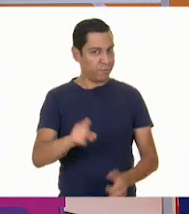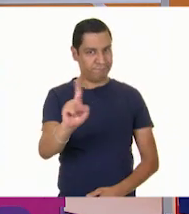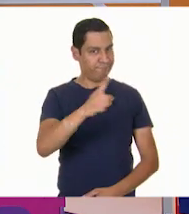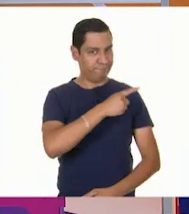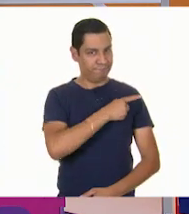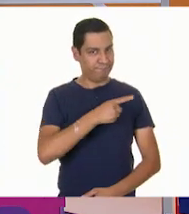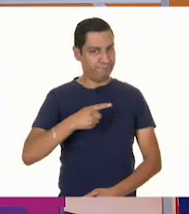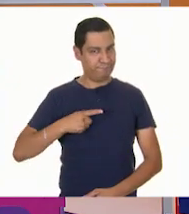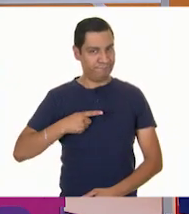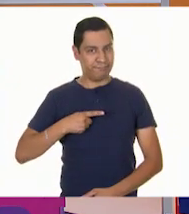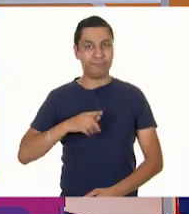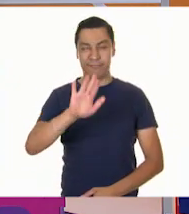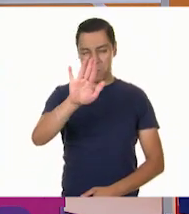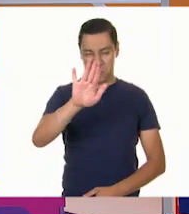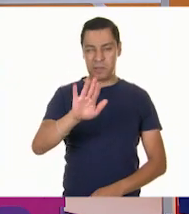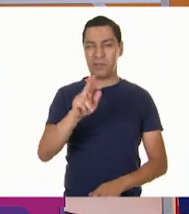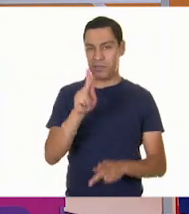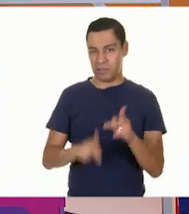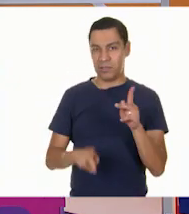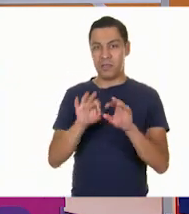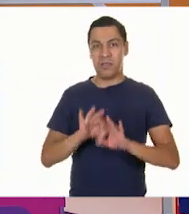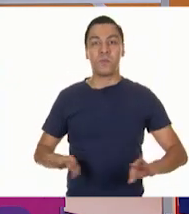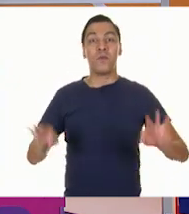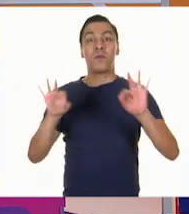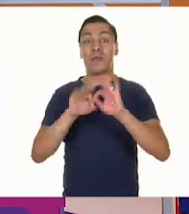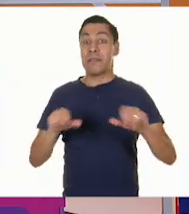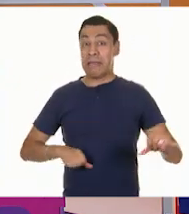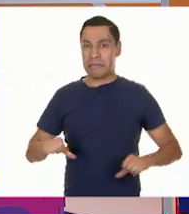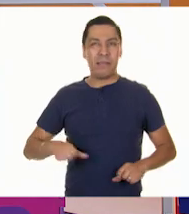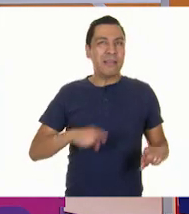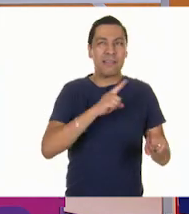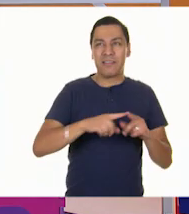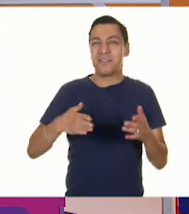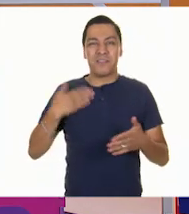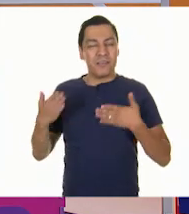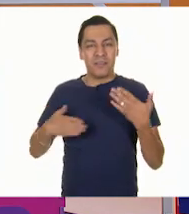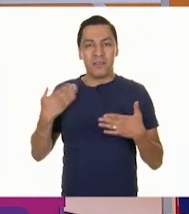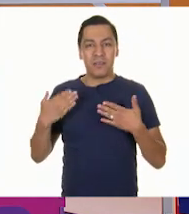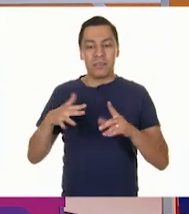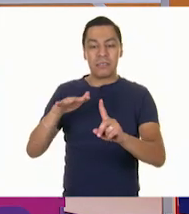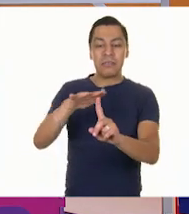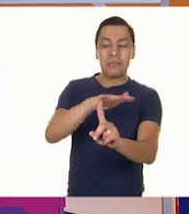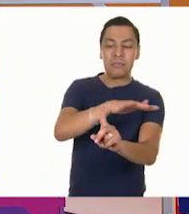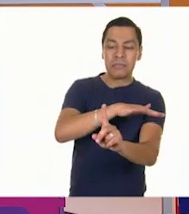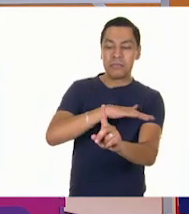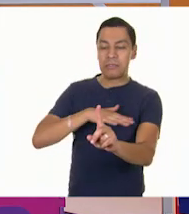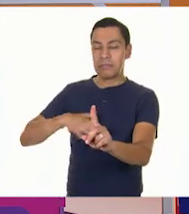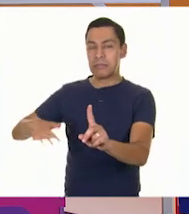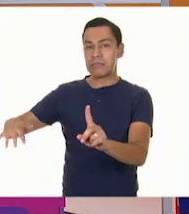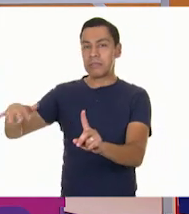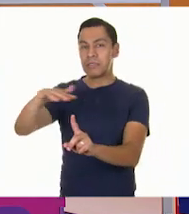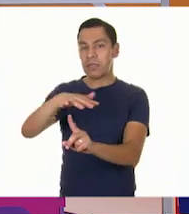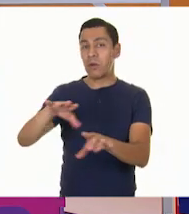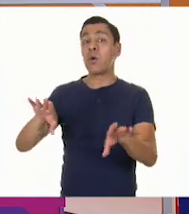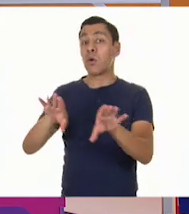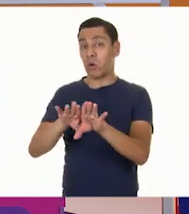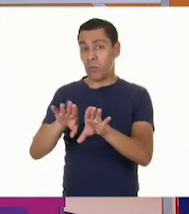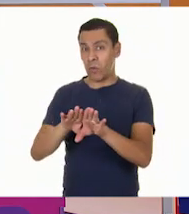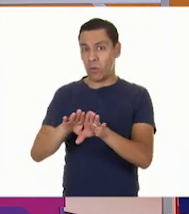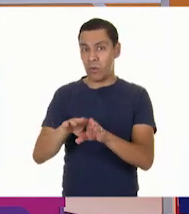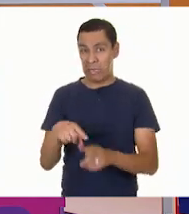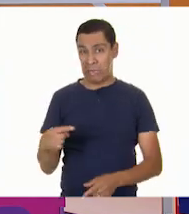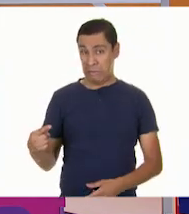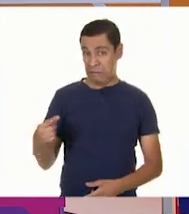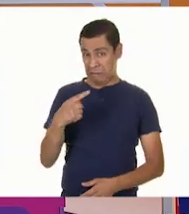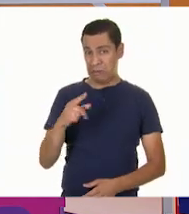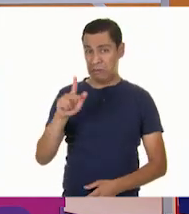otra parte importante de las actividades recreativas es el espacio con el que contamos. Pepe lo que hizo en este momento fue jugar aquí